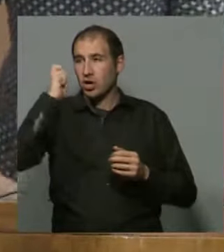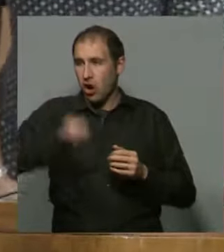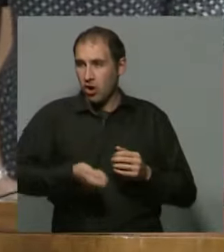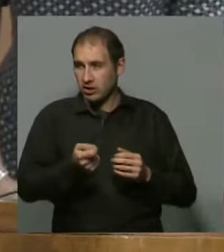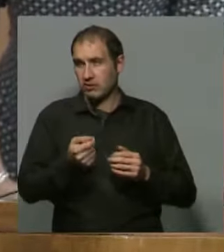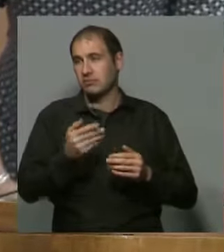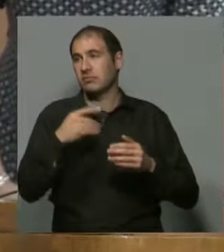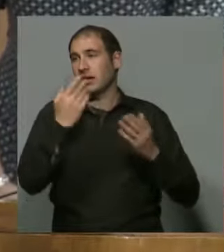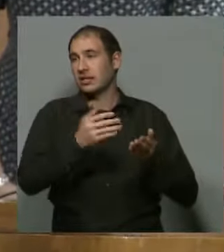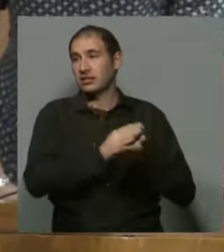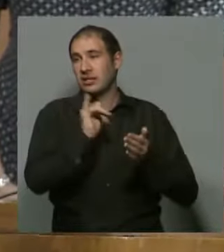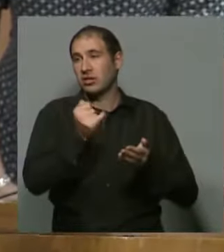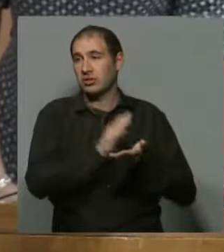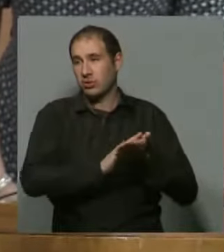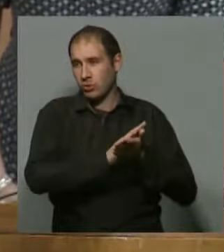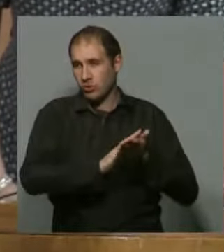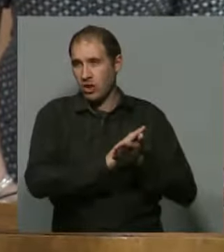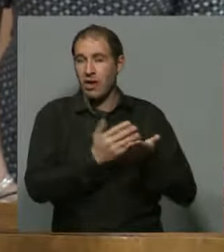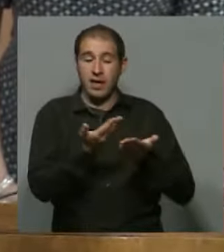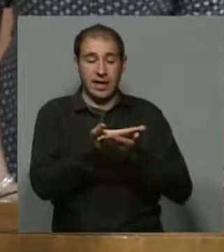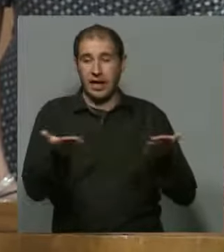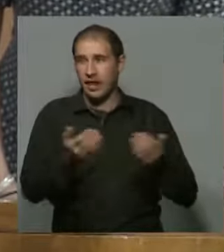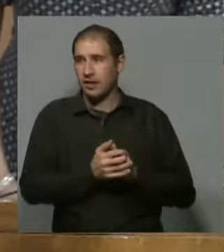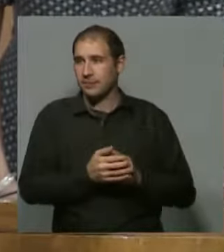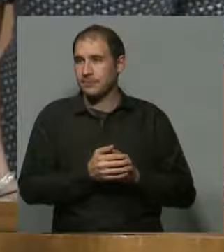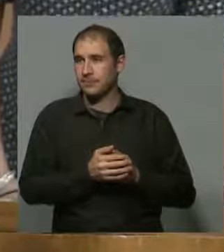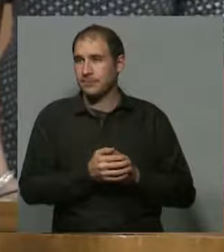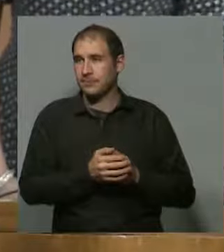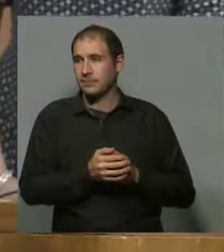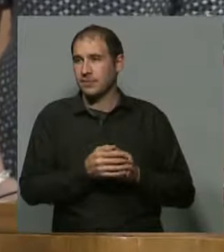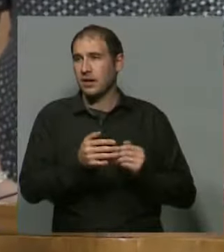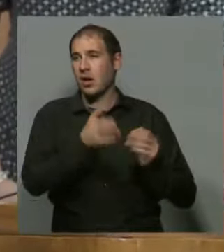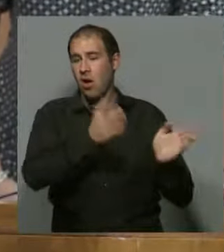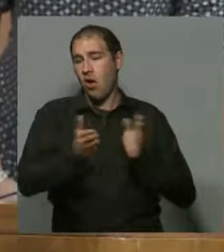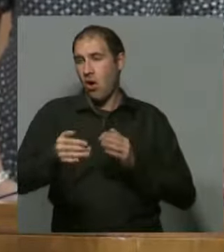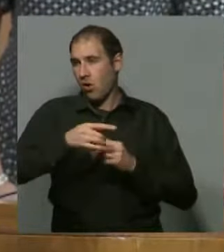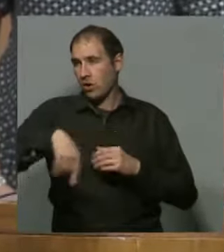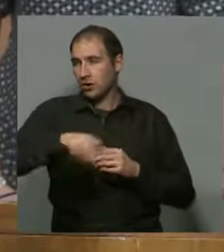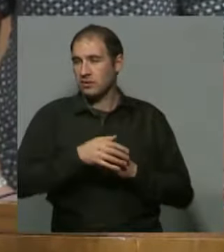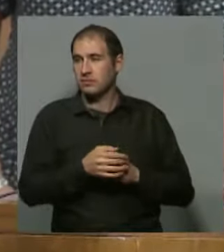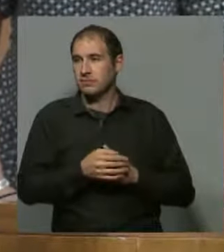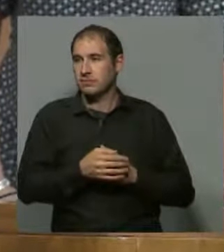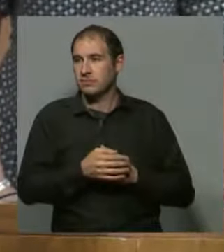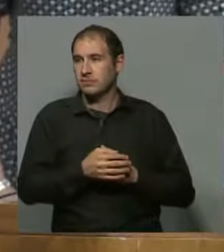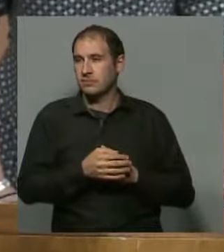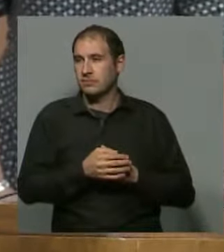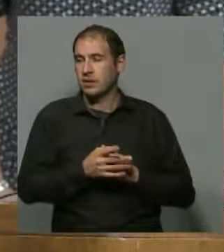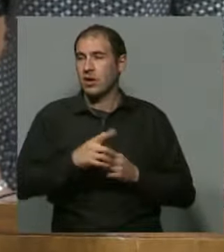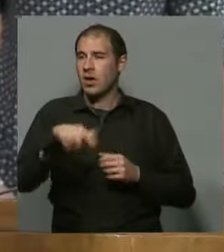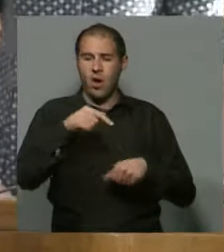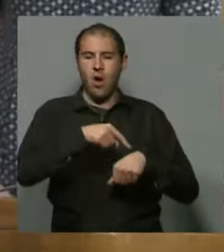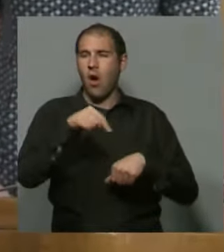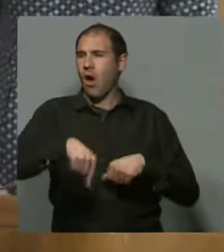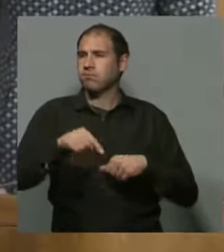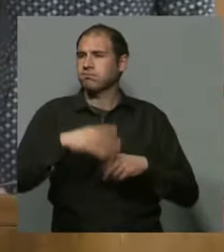y que deben resolverse, bueno, y en general en su estructura, ya que tenemos hoy